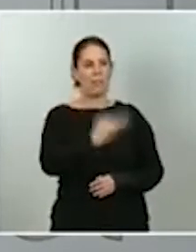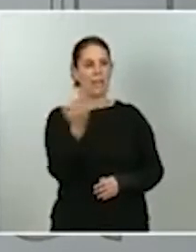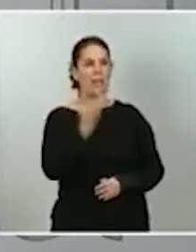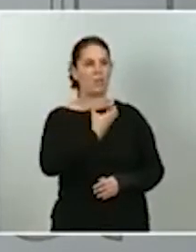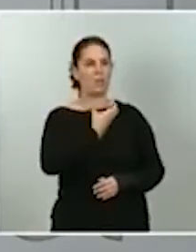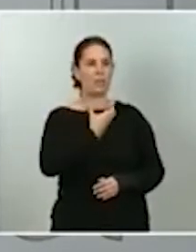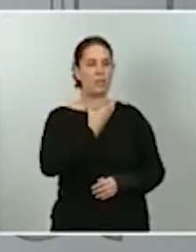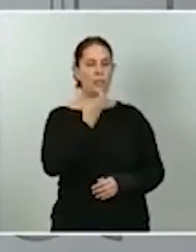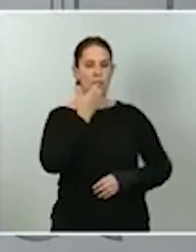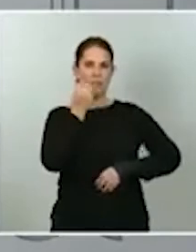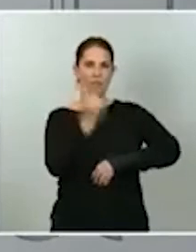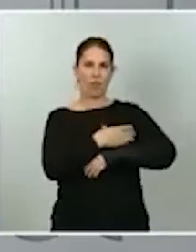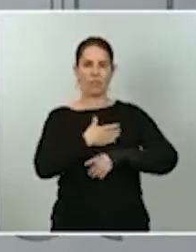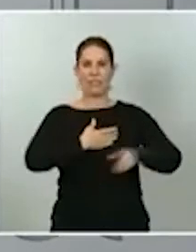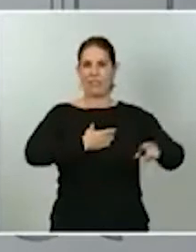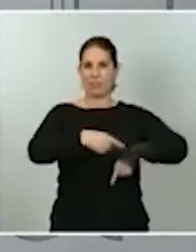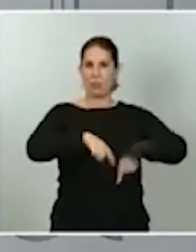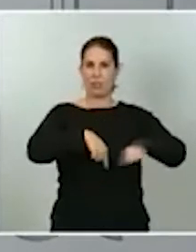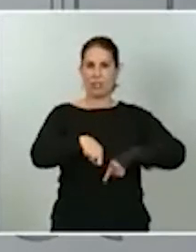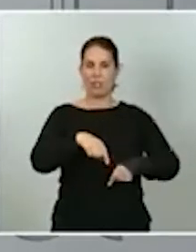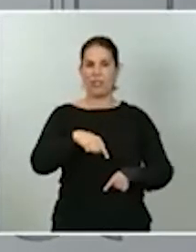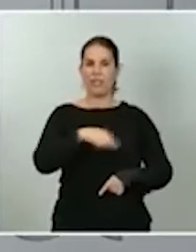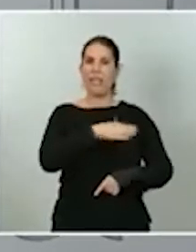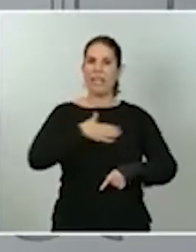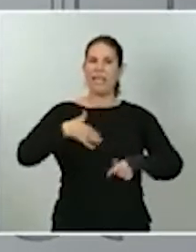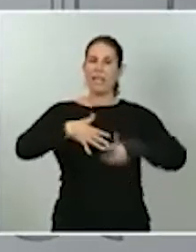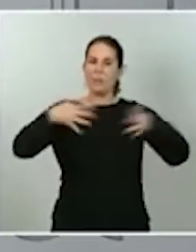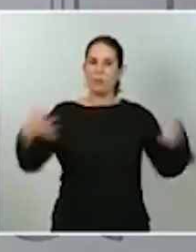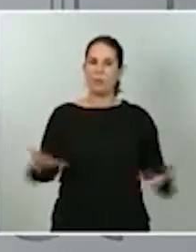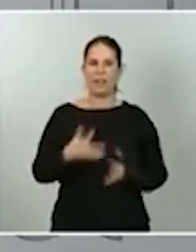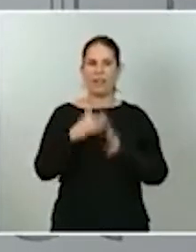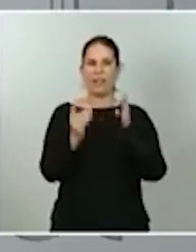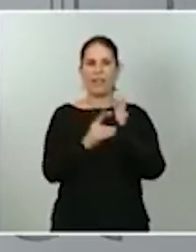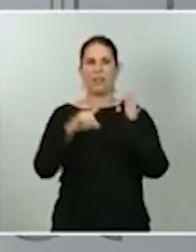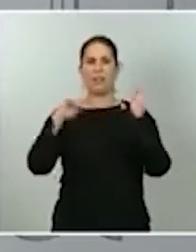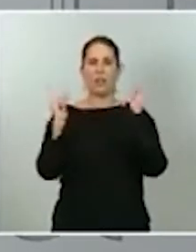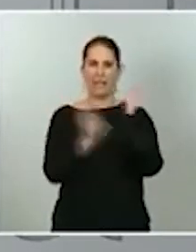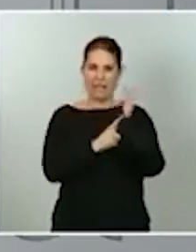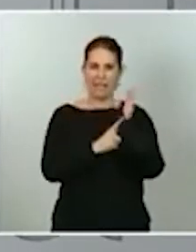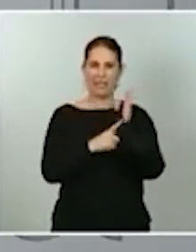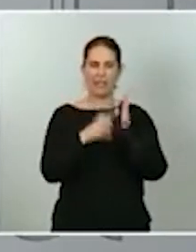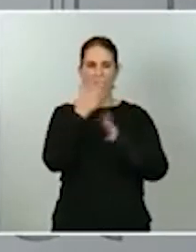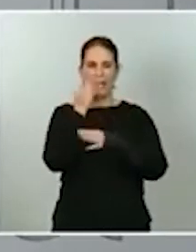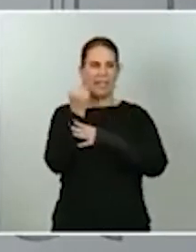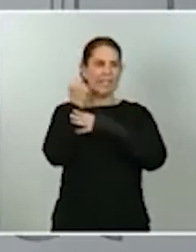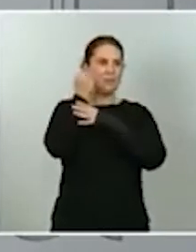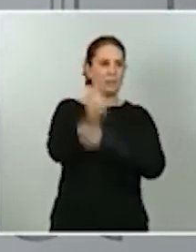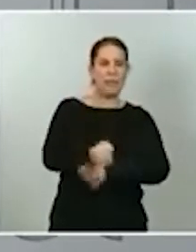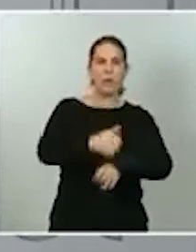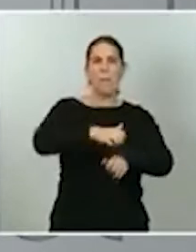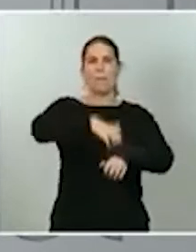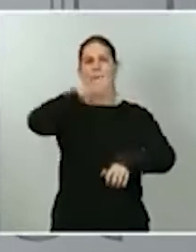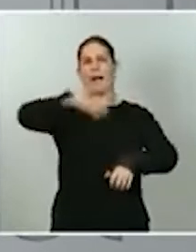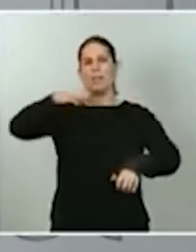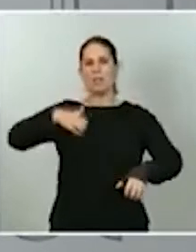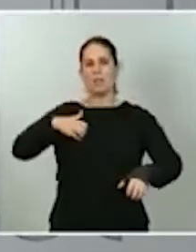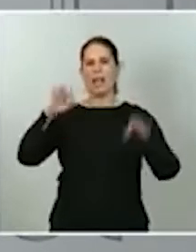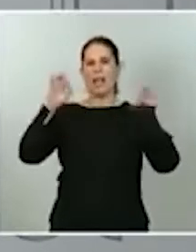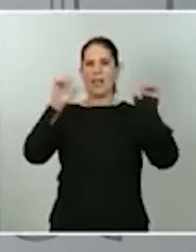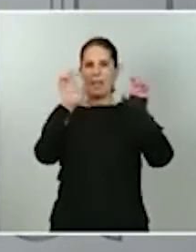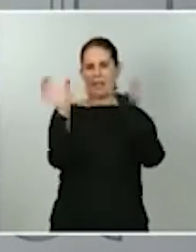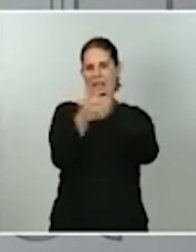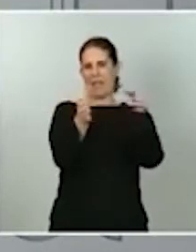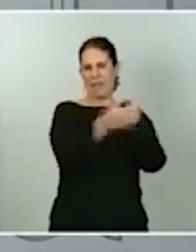transporte, quiere impulsar un decreto ley que cuente con el respaldo de la mayoría de las formaciones políticas para que se puedan hacer